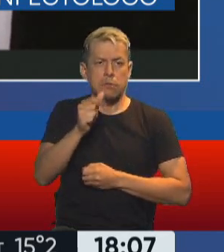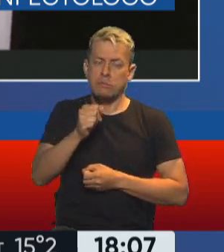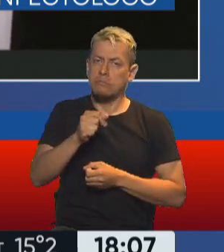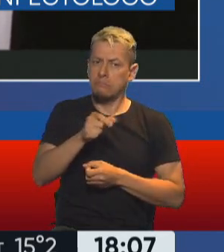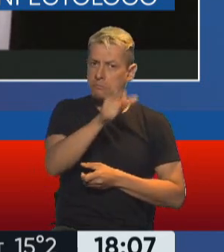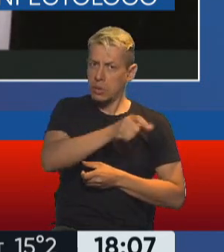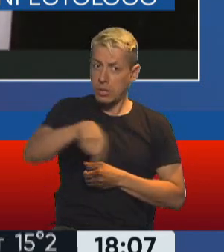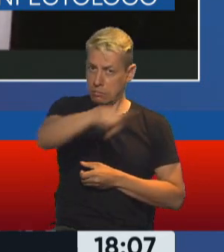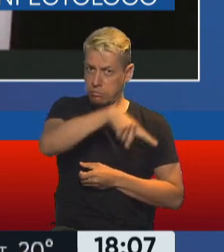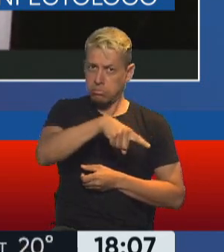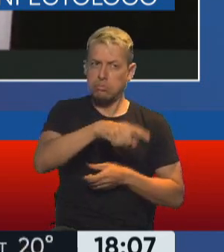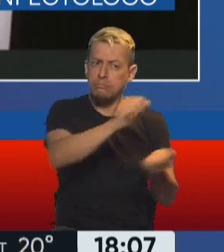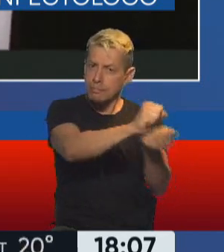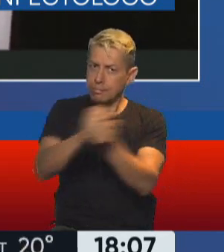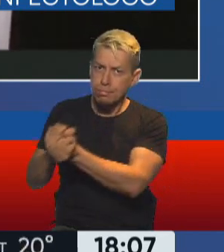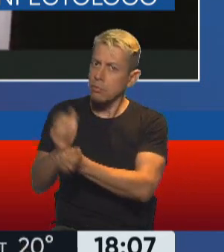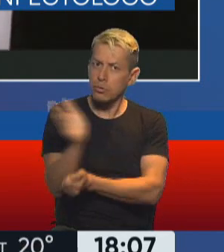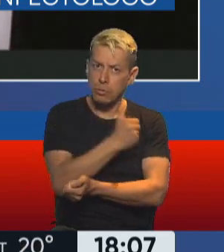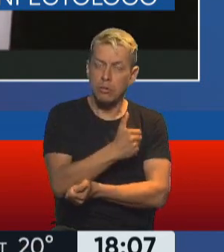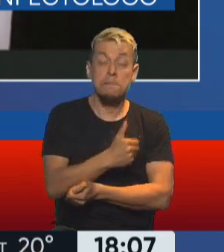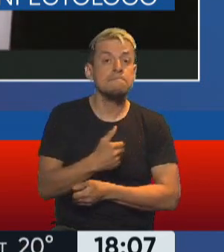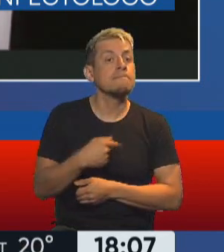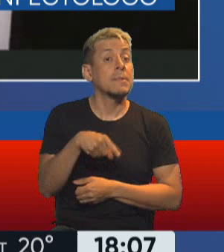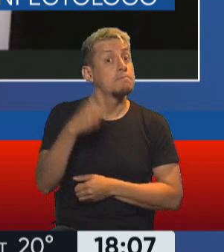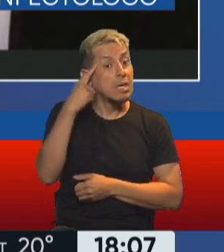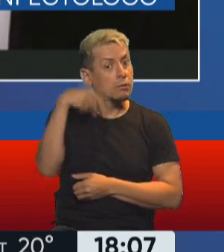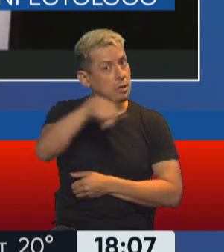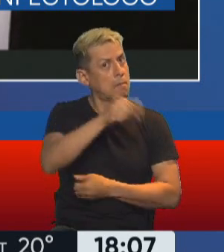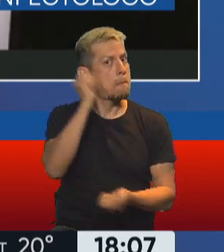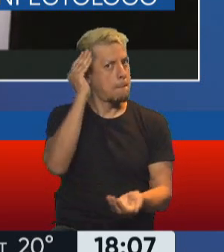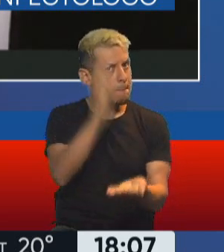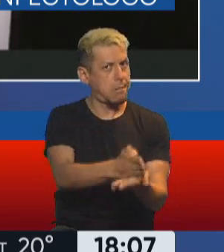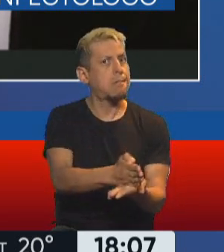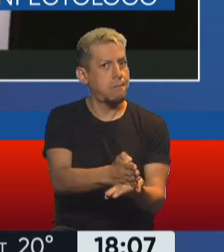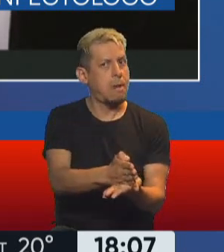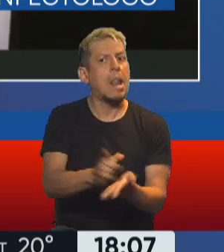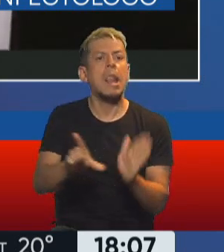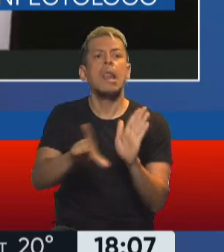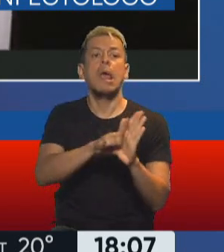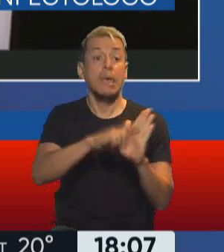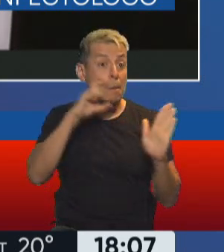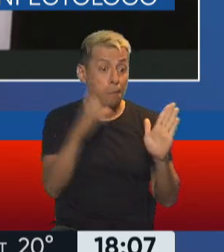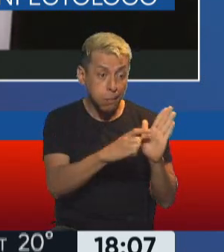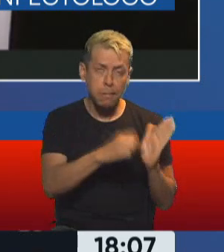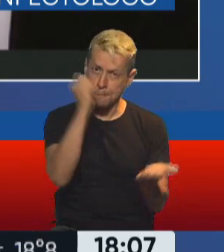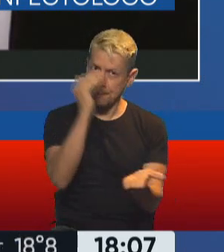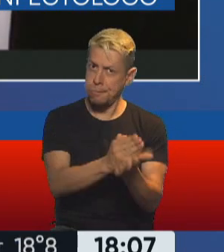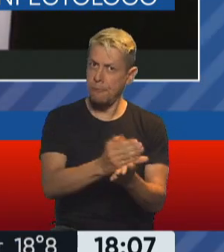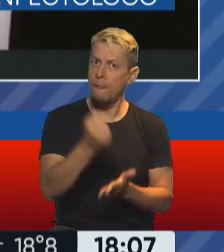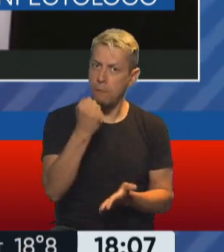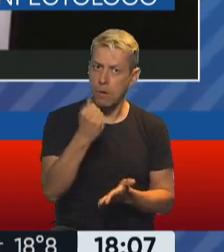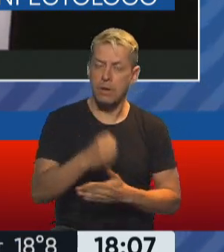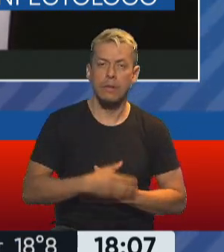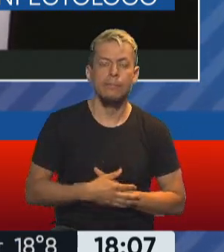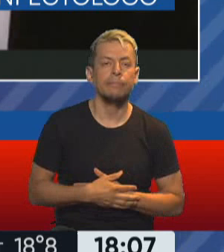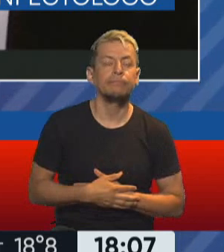y están todos detenidos. Yo creo que les va a ir muy mal, porque le va a caer todo el preso de la ley y va a tronar el escarmiento. Eso yo